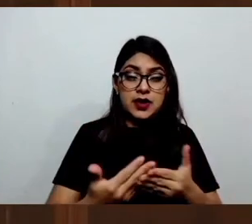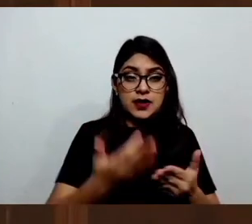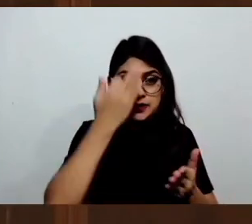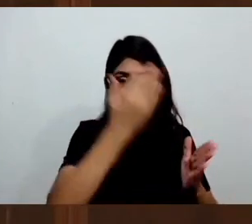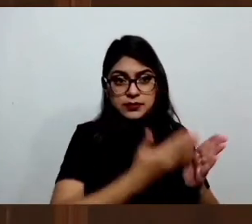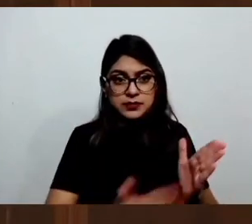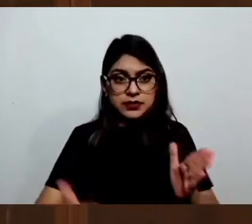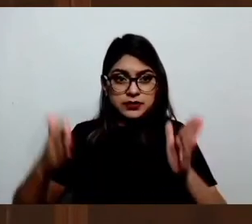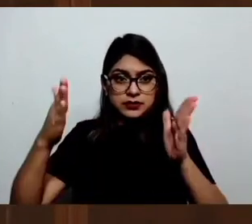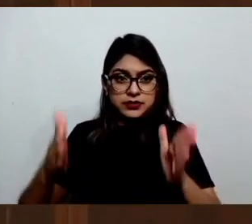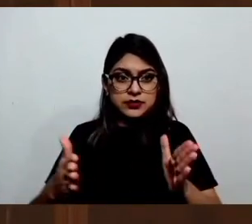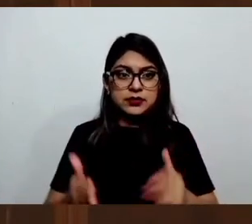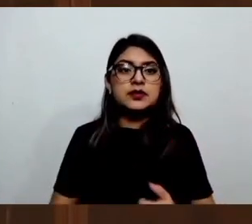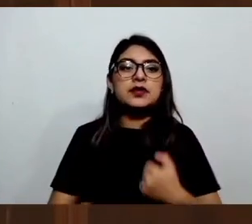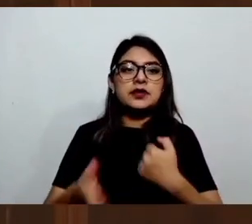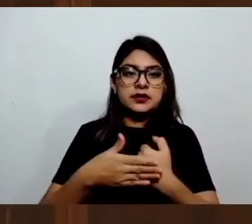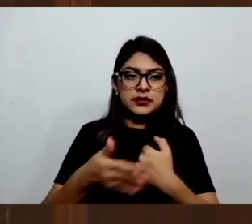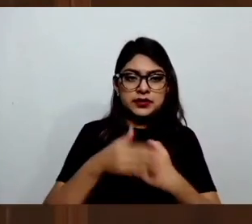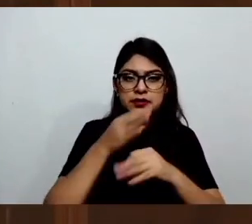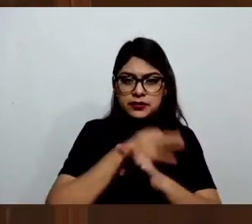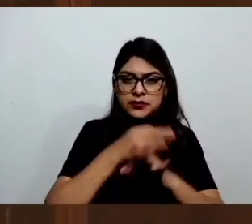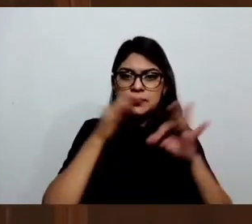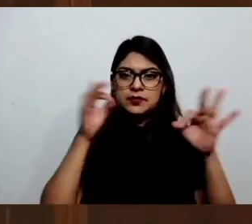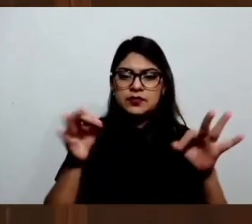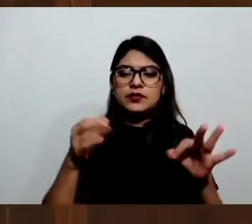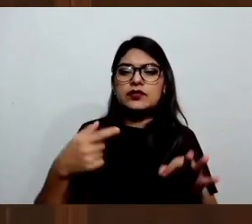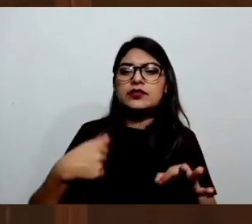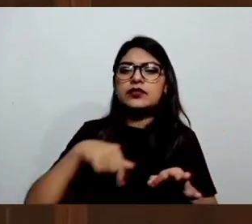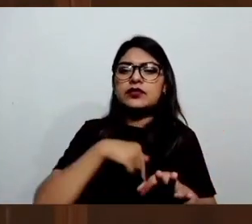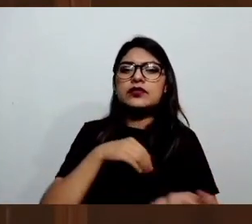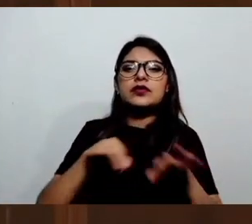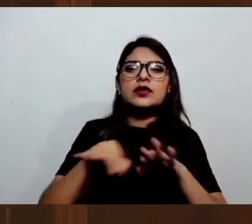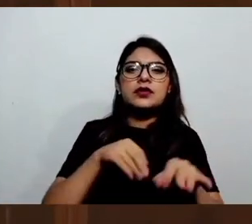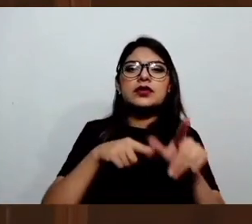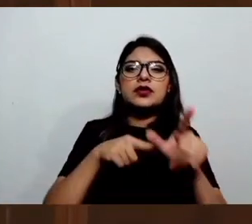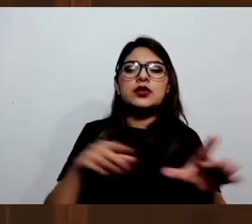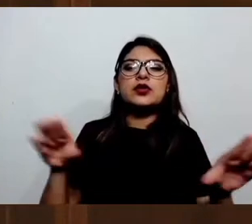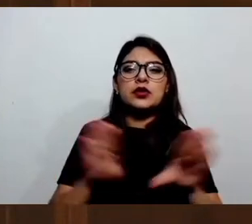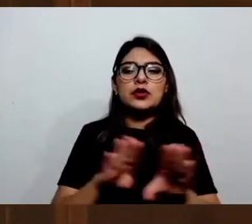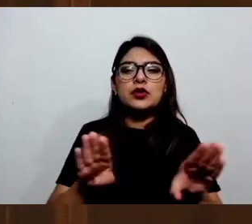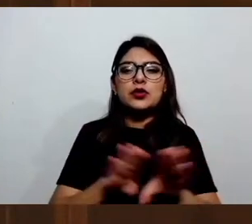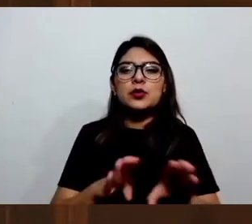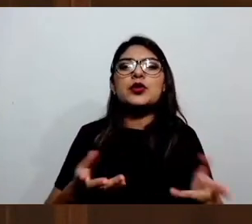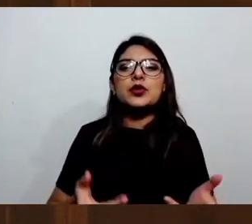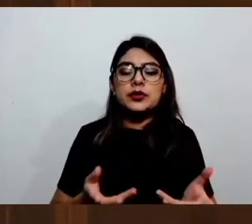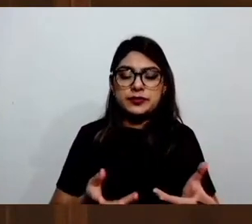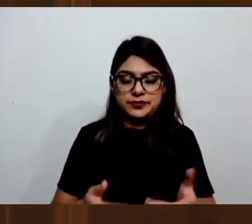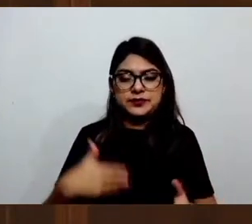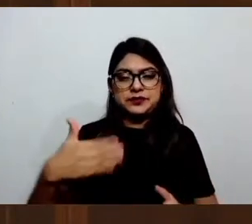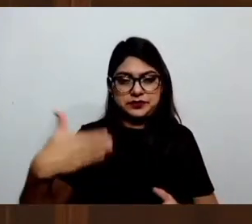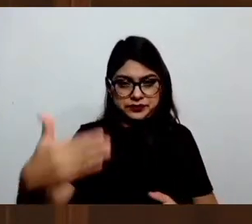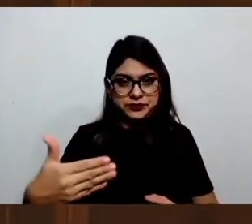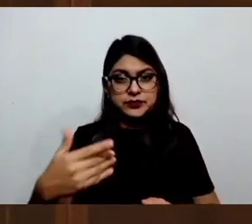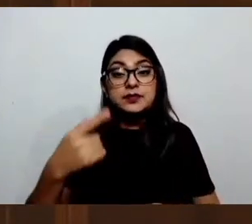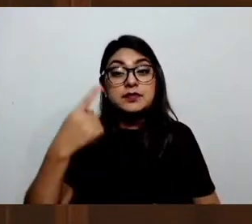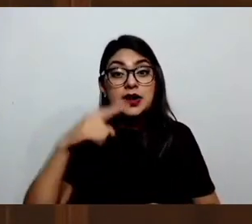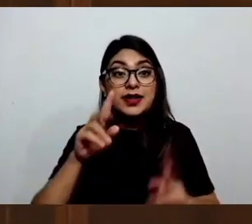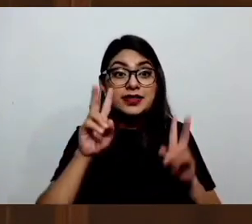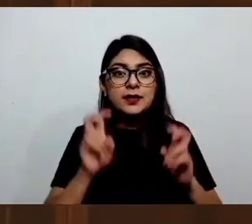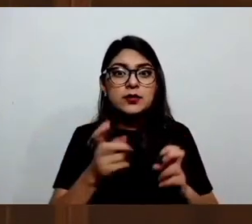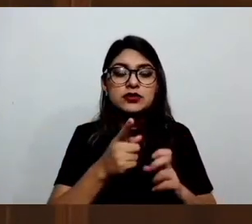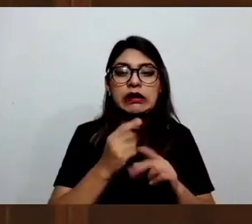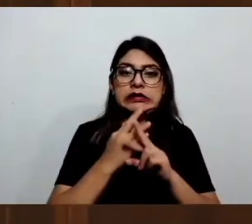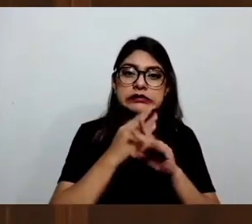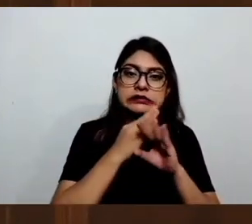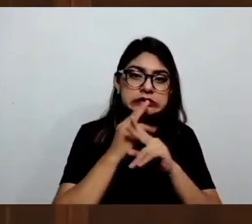les informará cómo seguiremos trabajando a efecto de poder cumplir con este tema, que no debe ser preocupación, debe ser